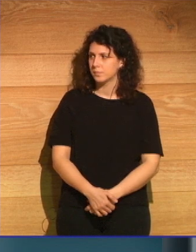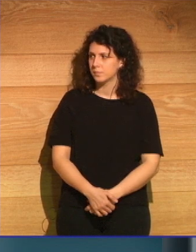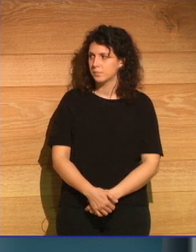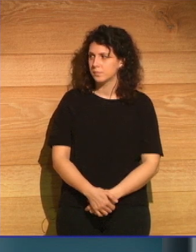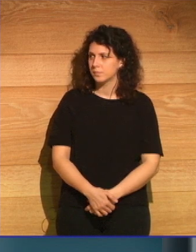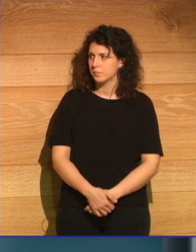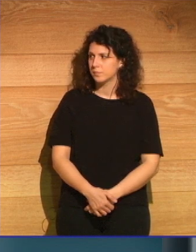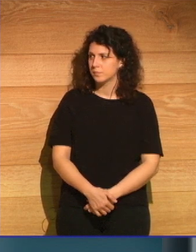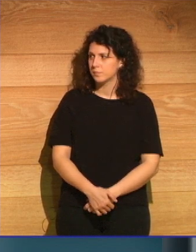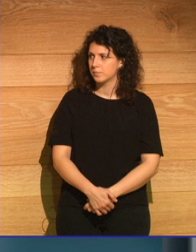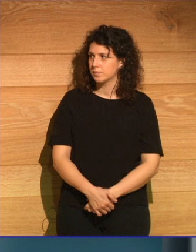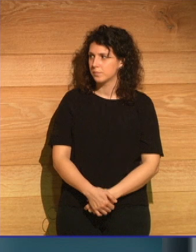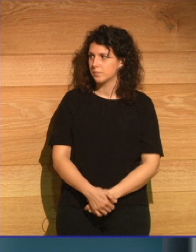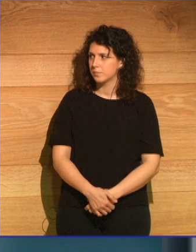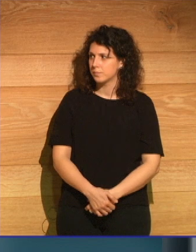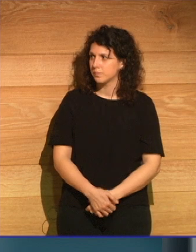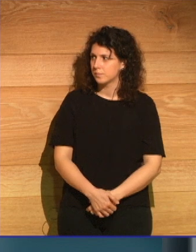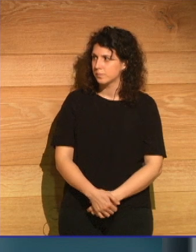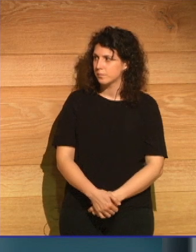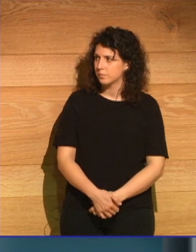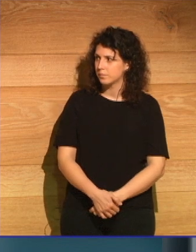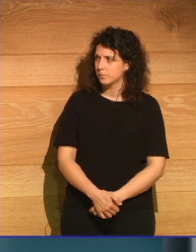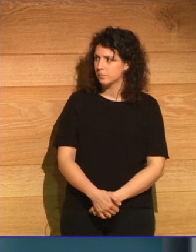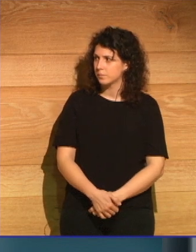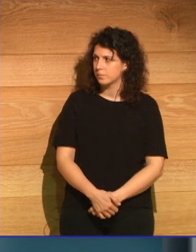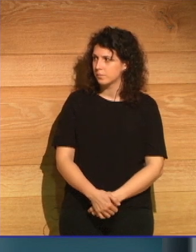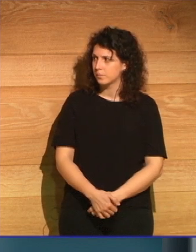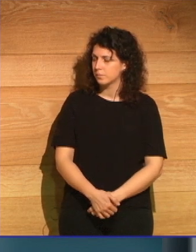Y eso es una fuente devastadora.